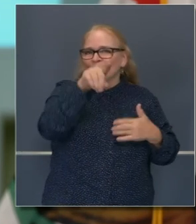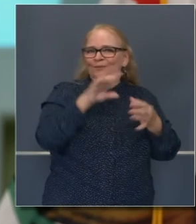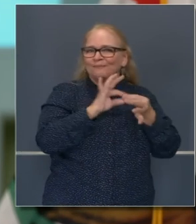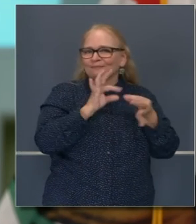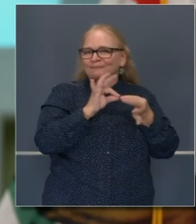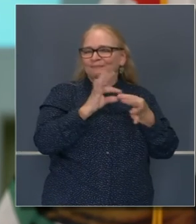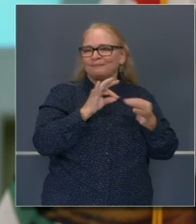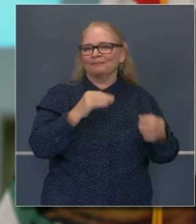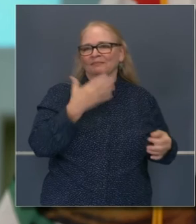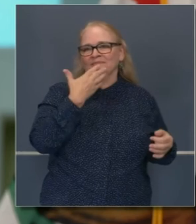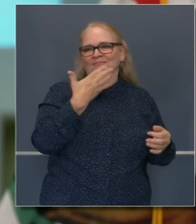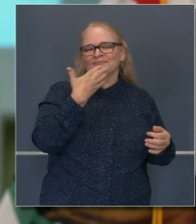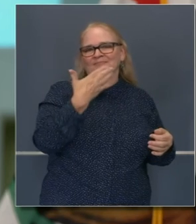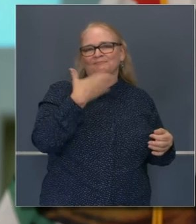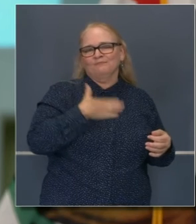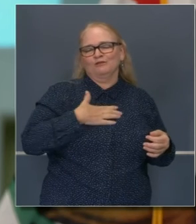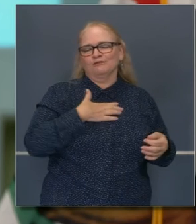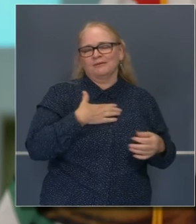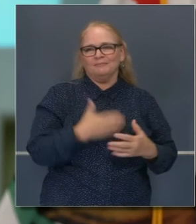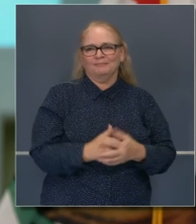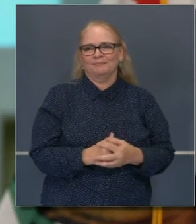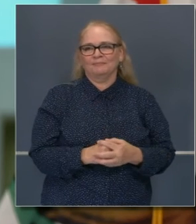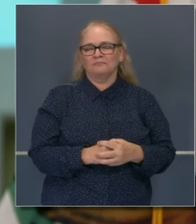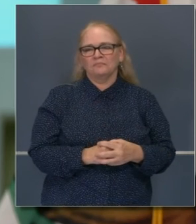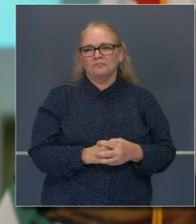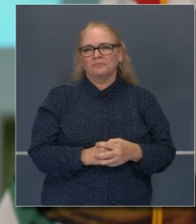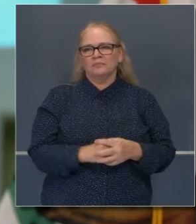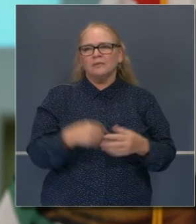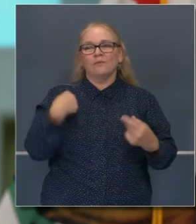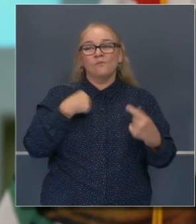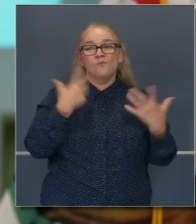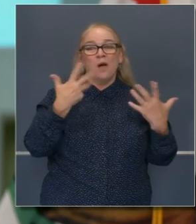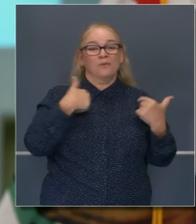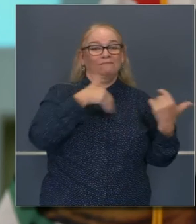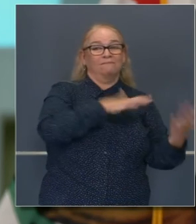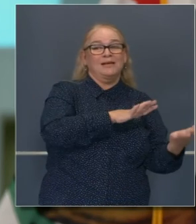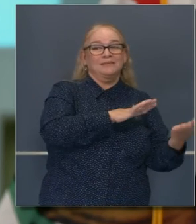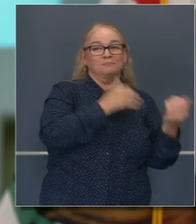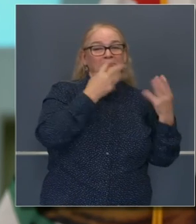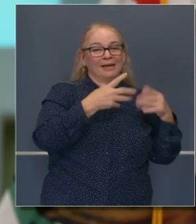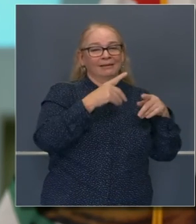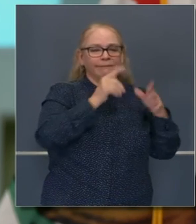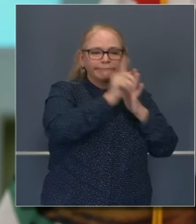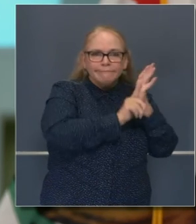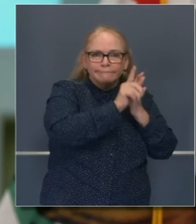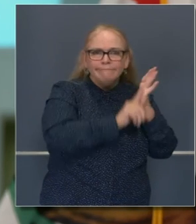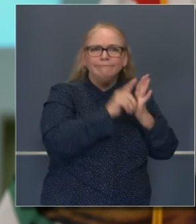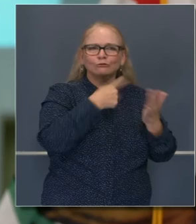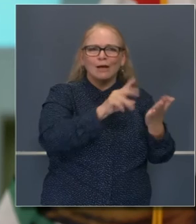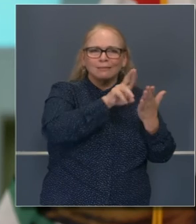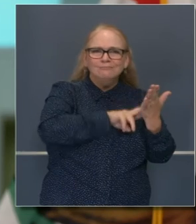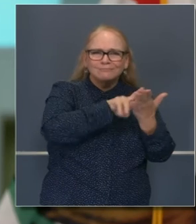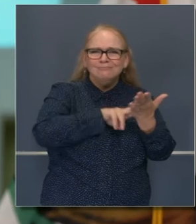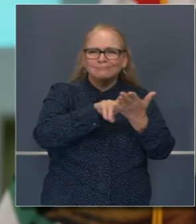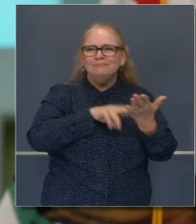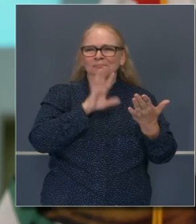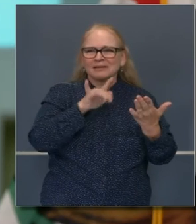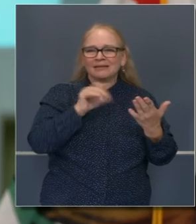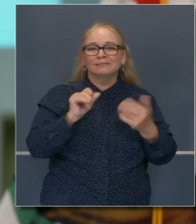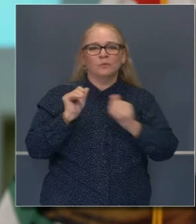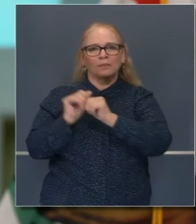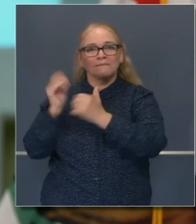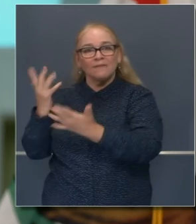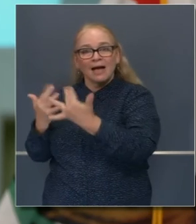que lo planteó, y agradezco como lo planteó, en relación a lo que tuvimos que abordar para firmar estos proyectos de ley,